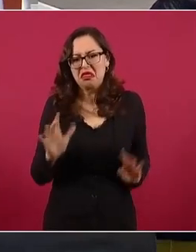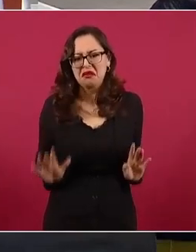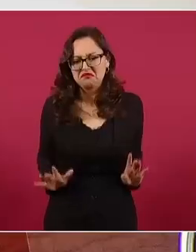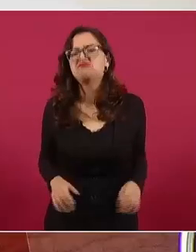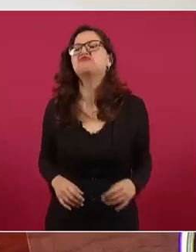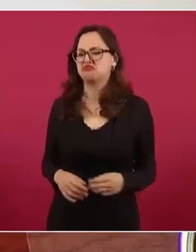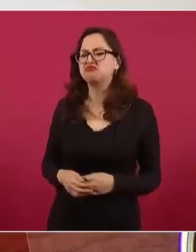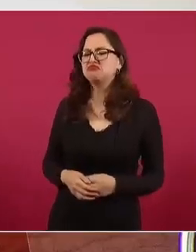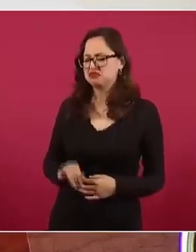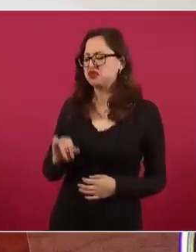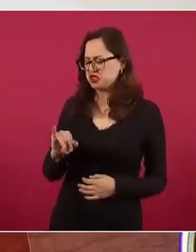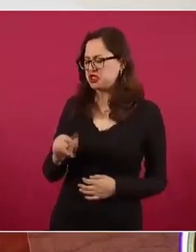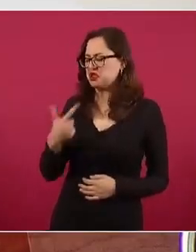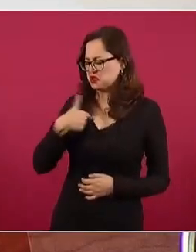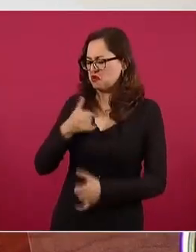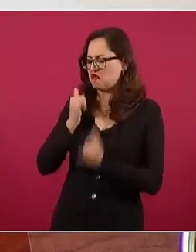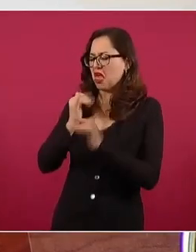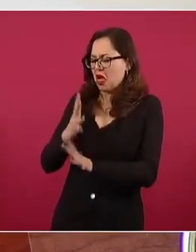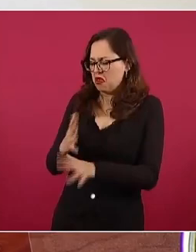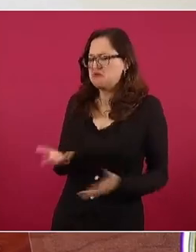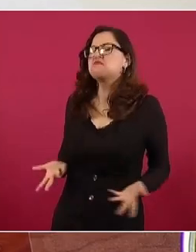lo presume.